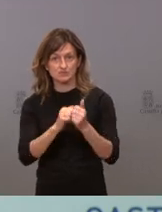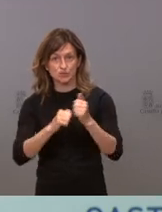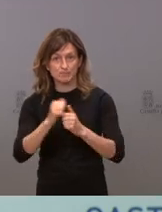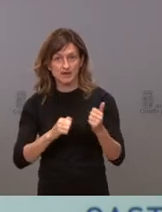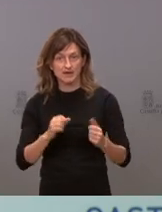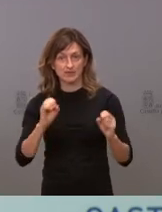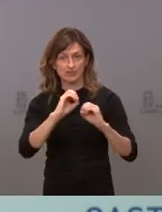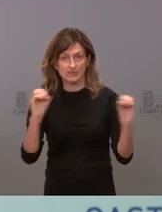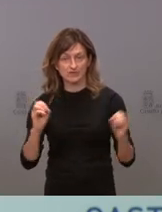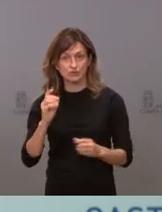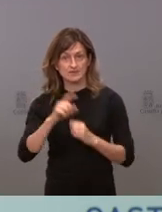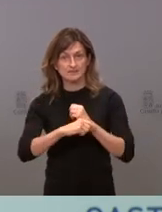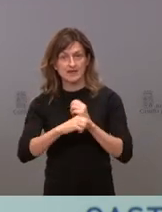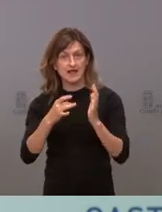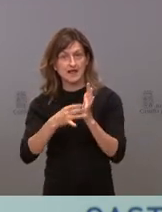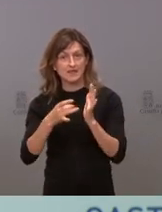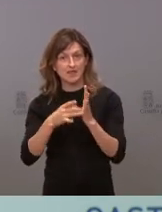nuestra estrategia de calidad del aire.